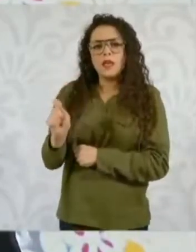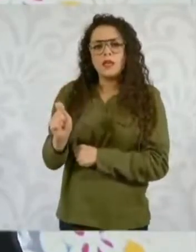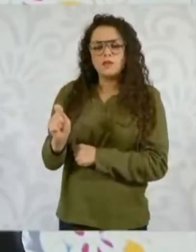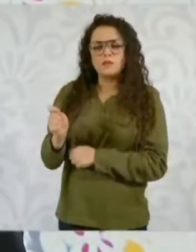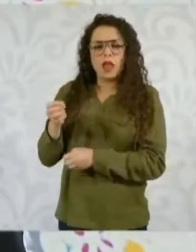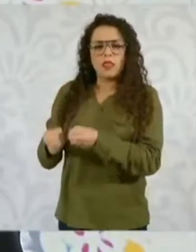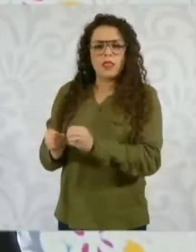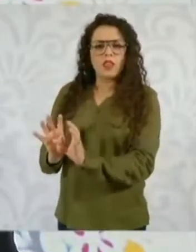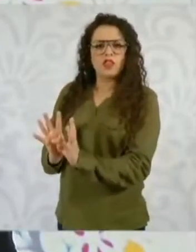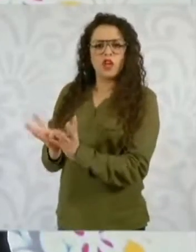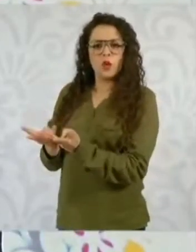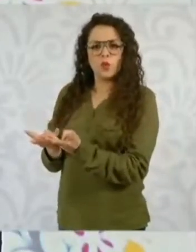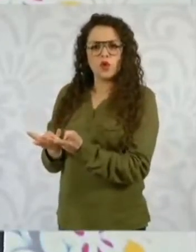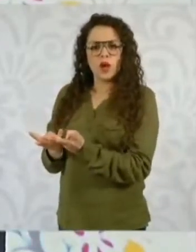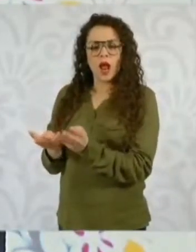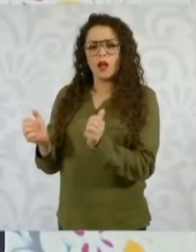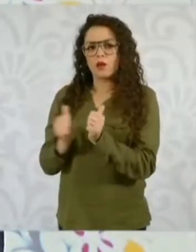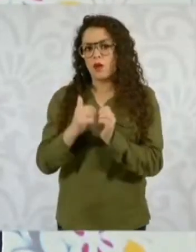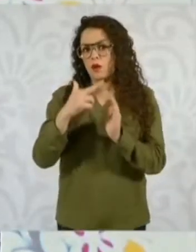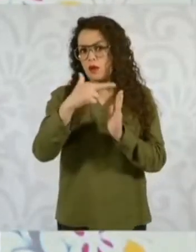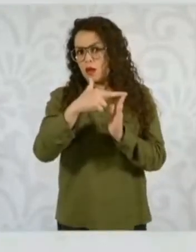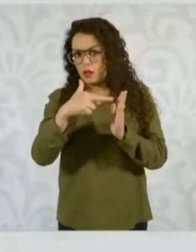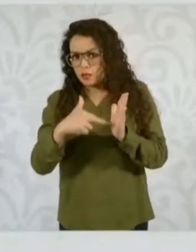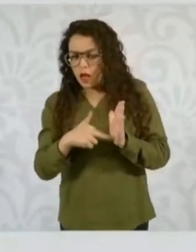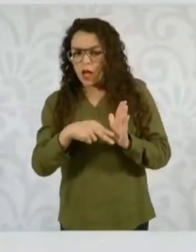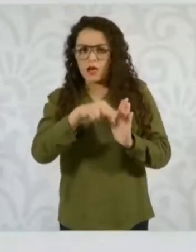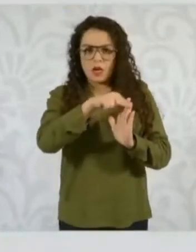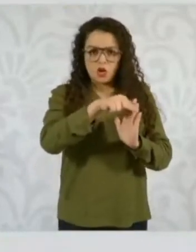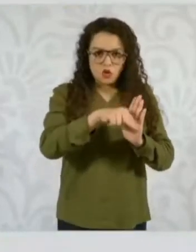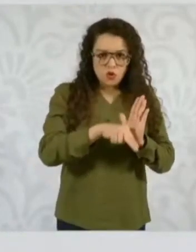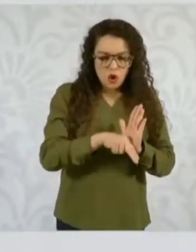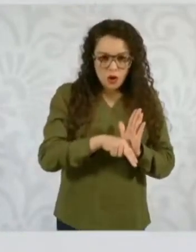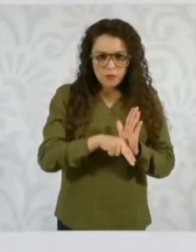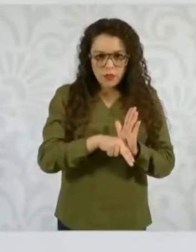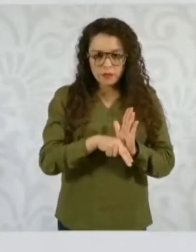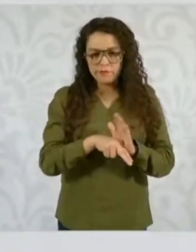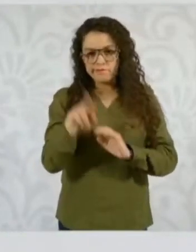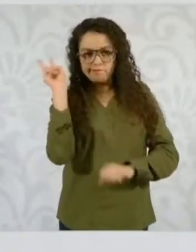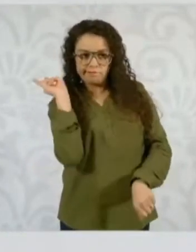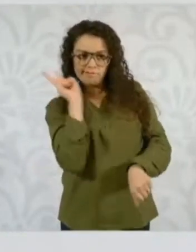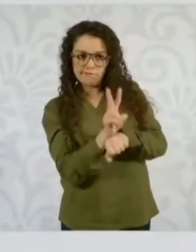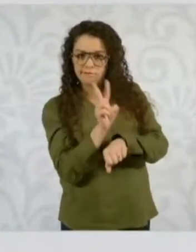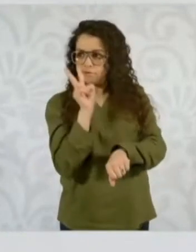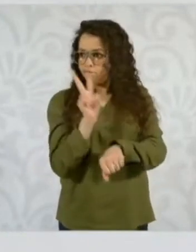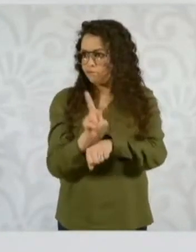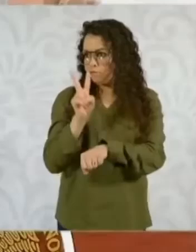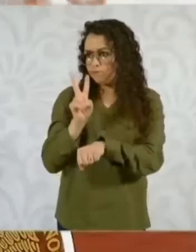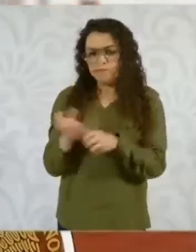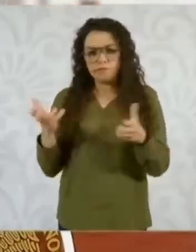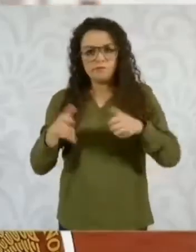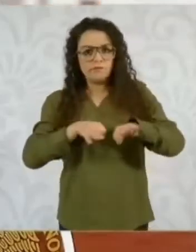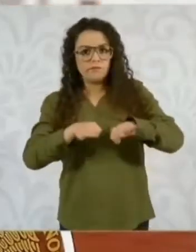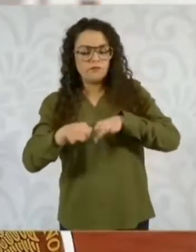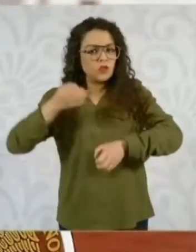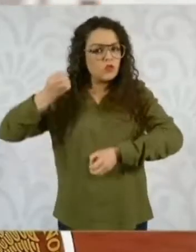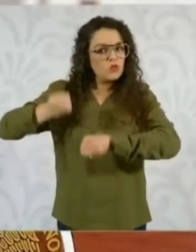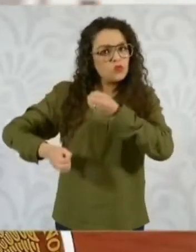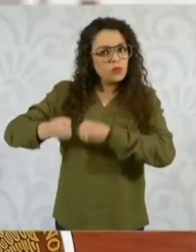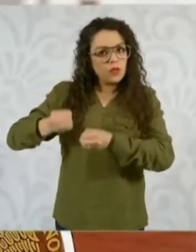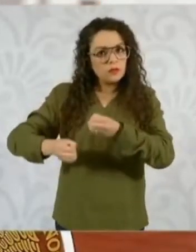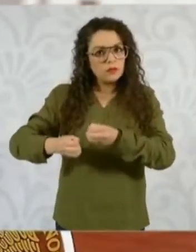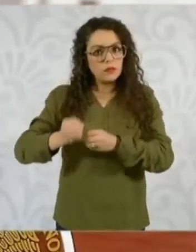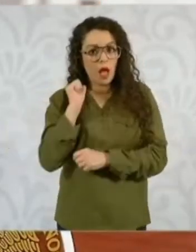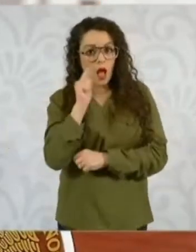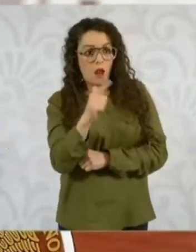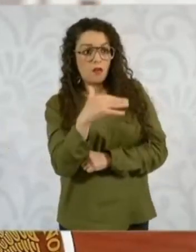una serie de normas y una serie de reglas va a sancionar al juez que cometa un acto de corrupción,